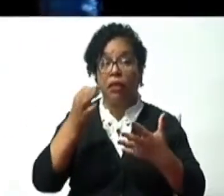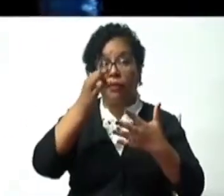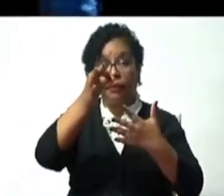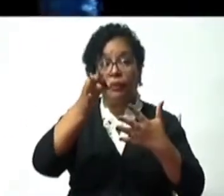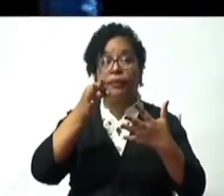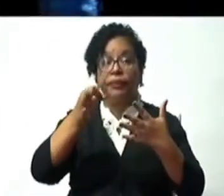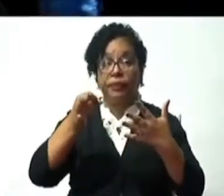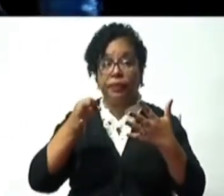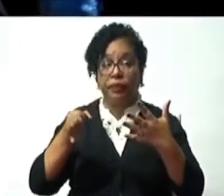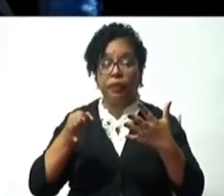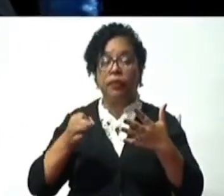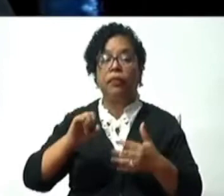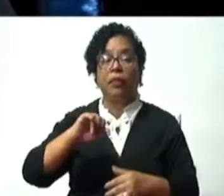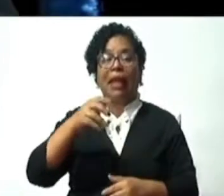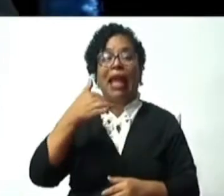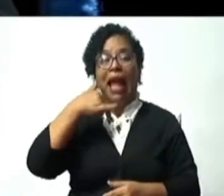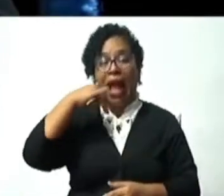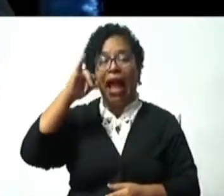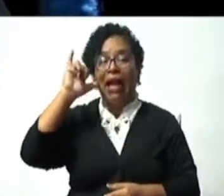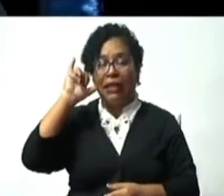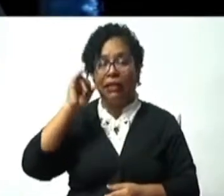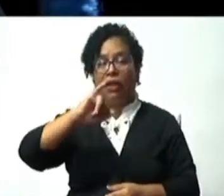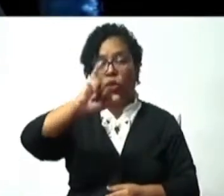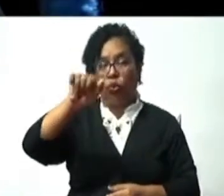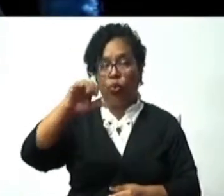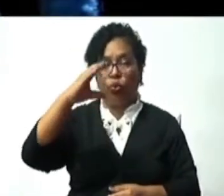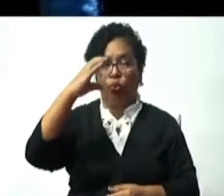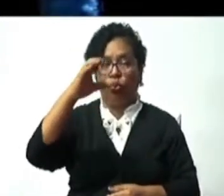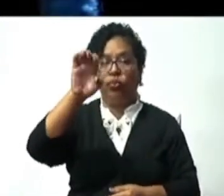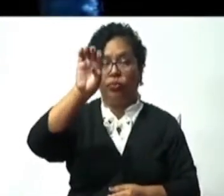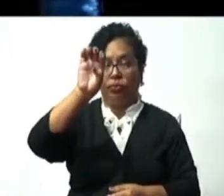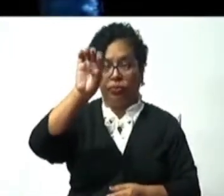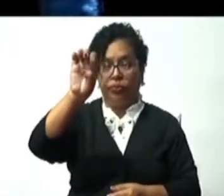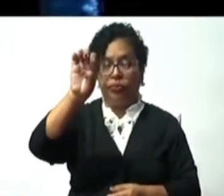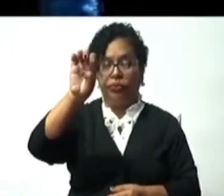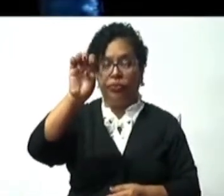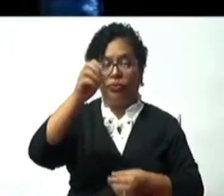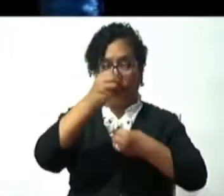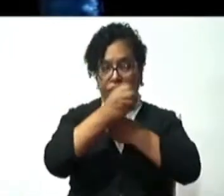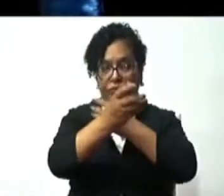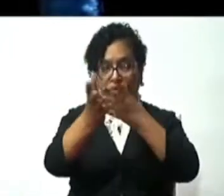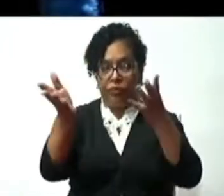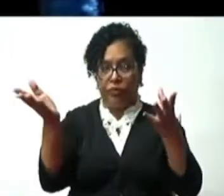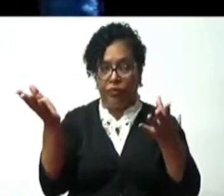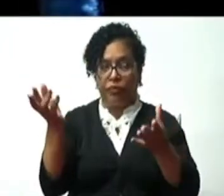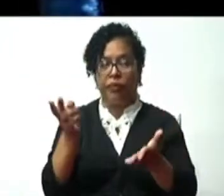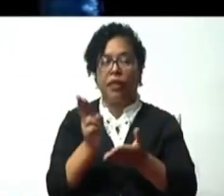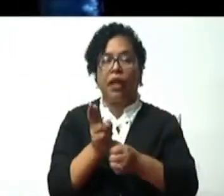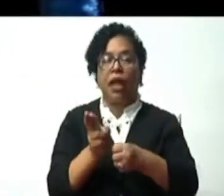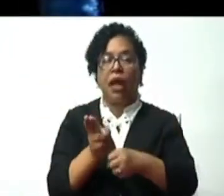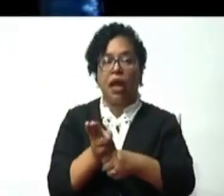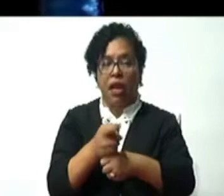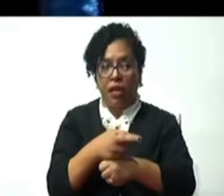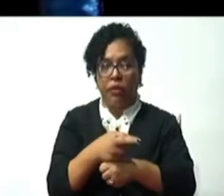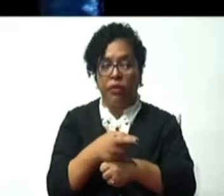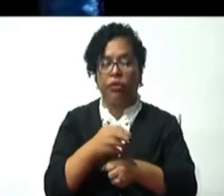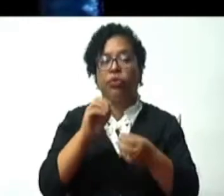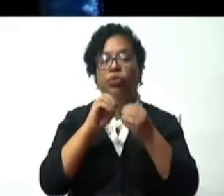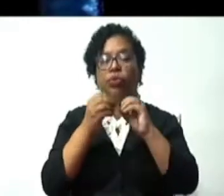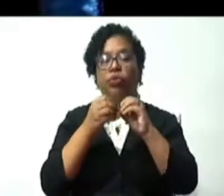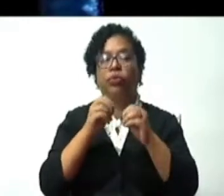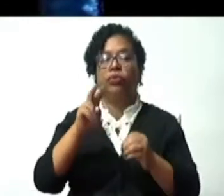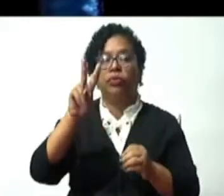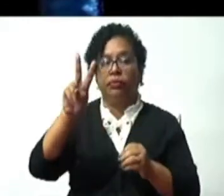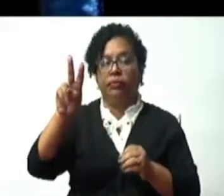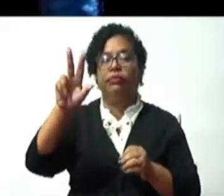resolución número 23 del año 2022, y en esa resolución fue acogida una solicitud que de